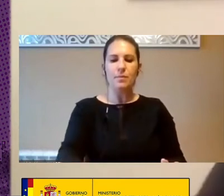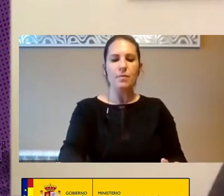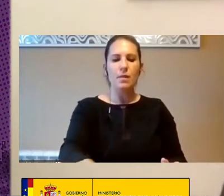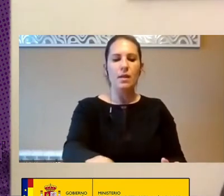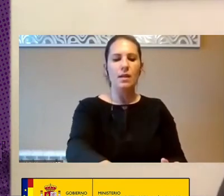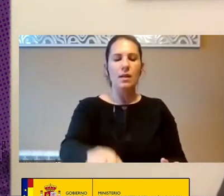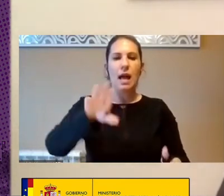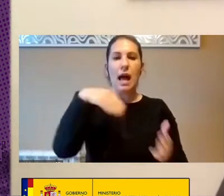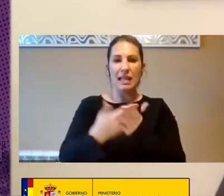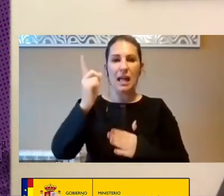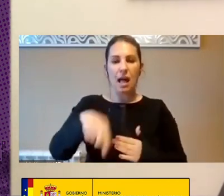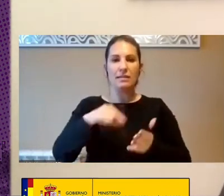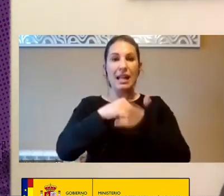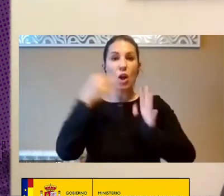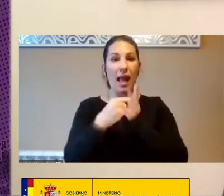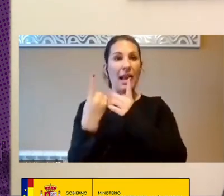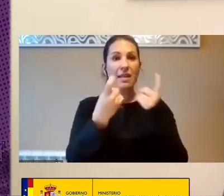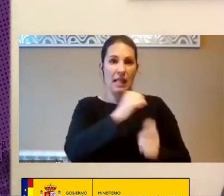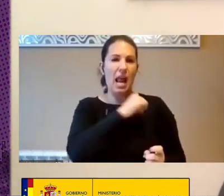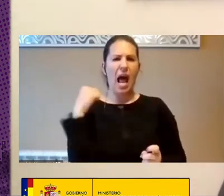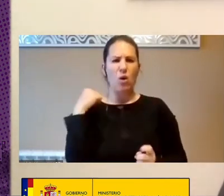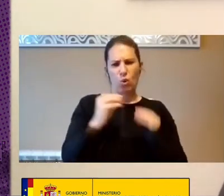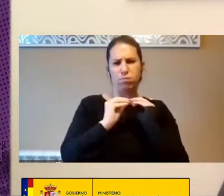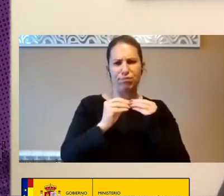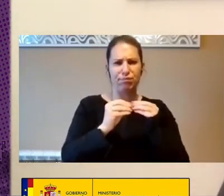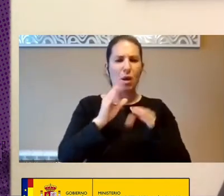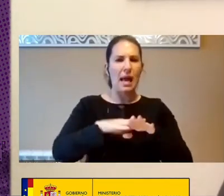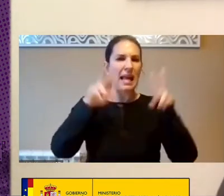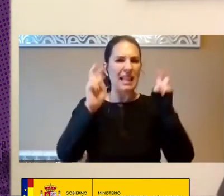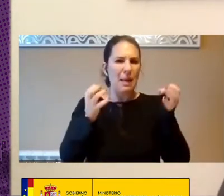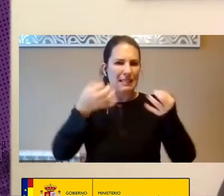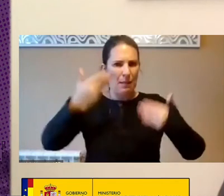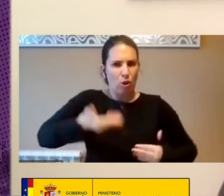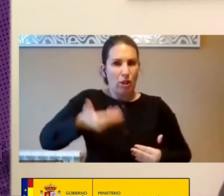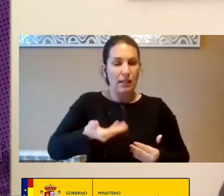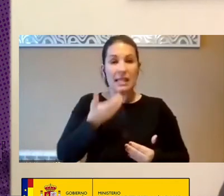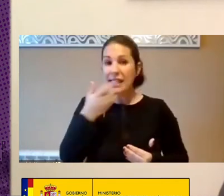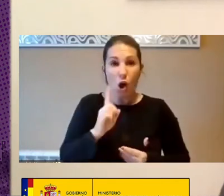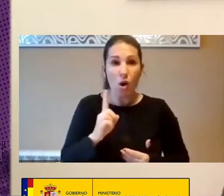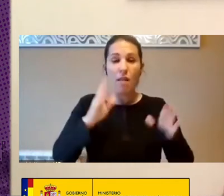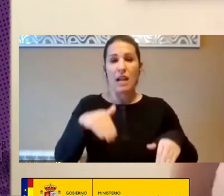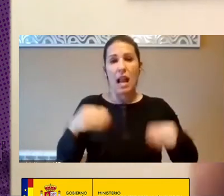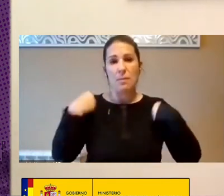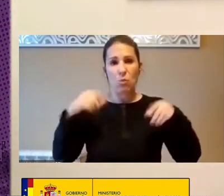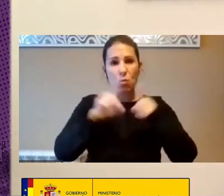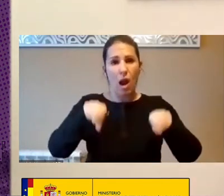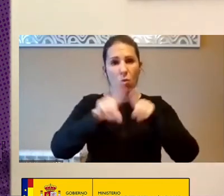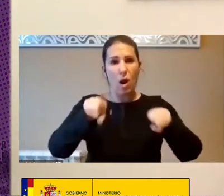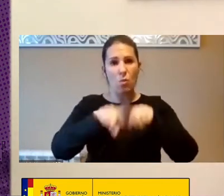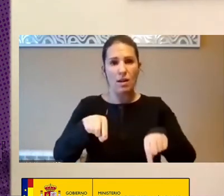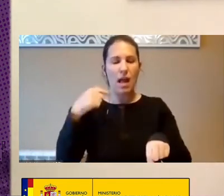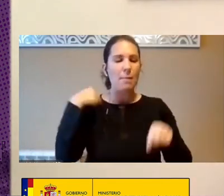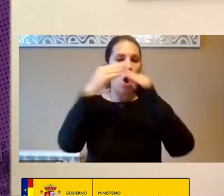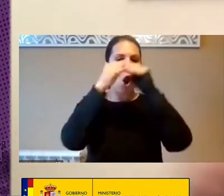Autoproveerse La Tecnología Que Necesitan Para Cuestiones Críticas Caemos En Lo Mismo Nunca Se Me Va Olvidar A